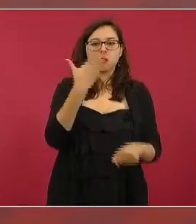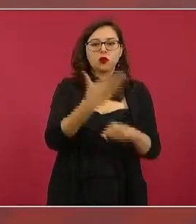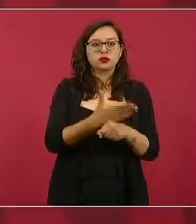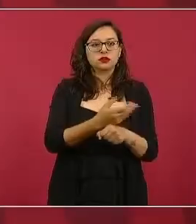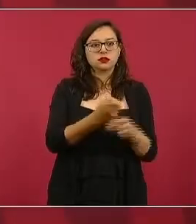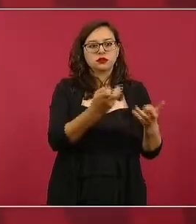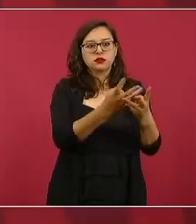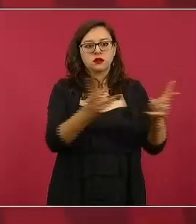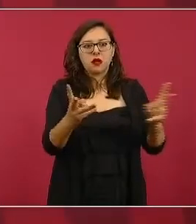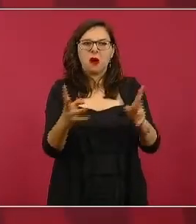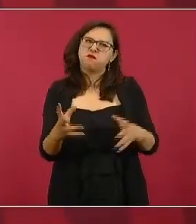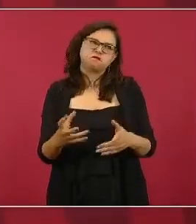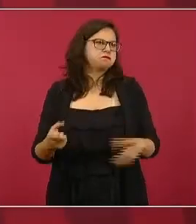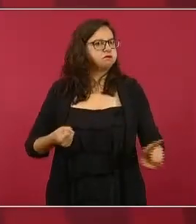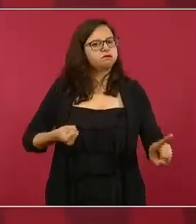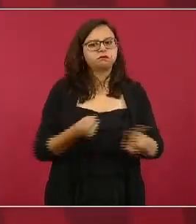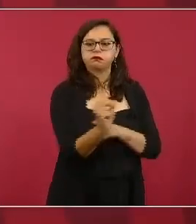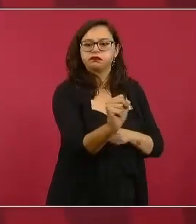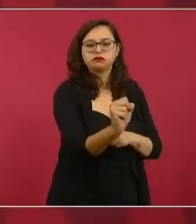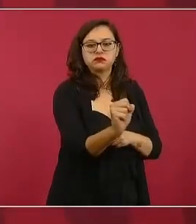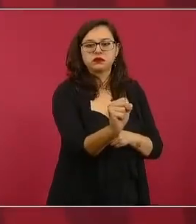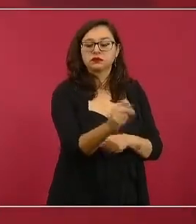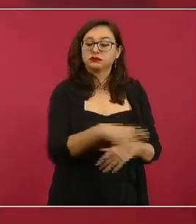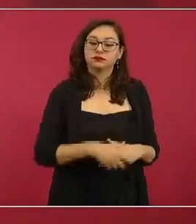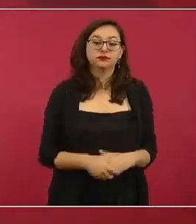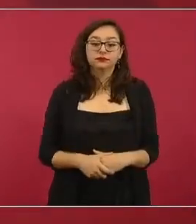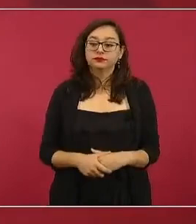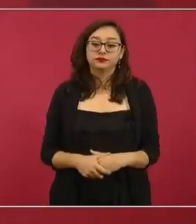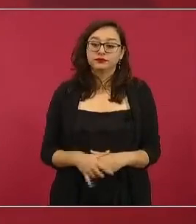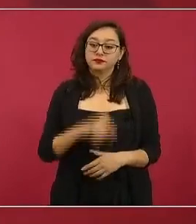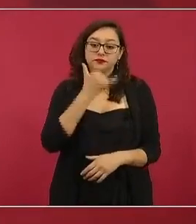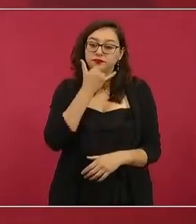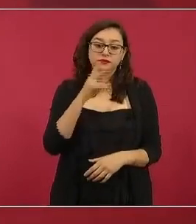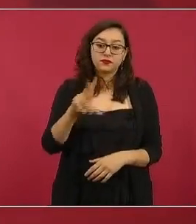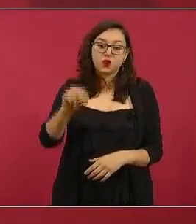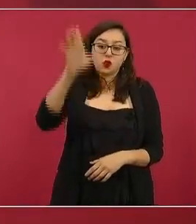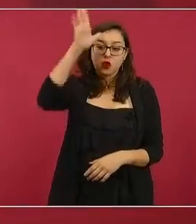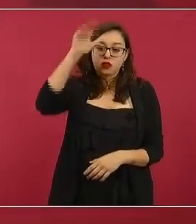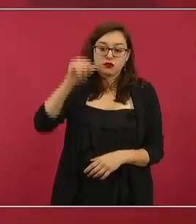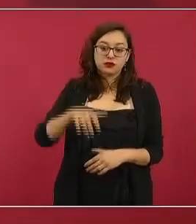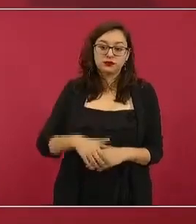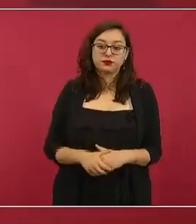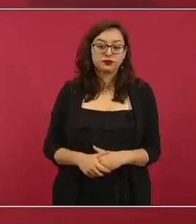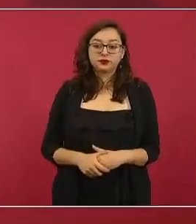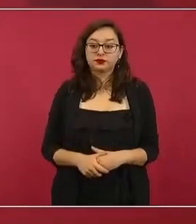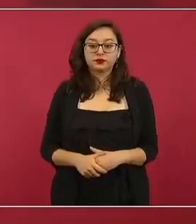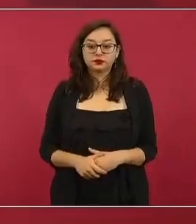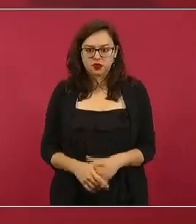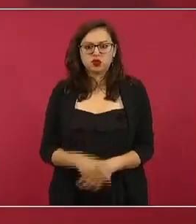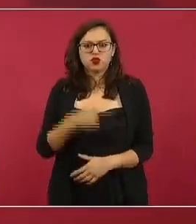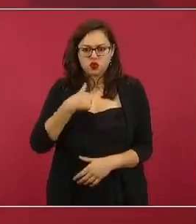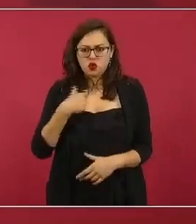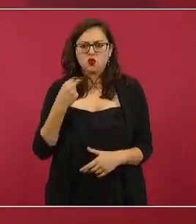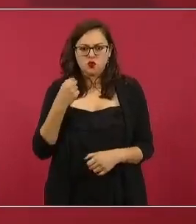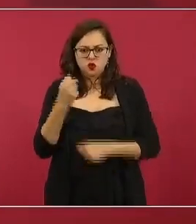no yo no estoy de acuerdo con eso y yo vengo de la oposición